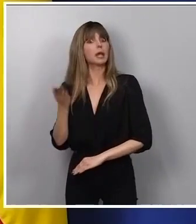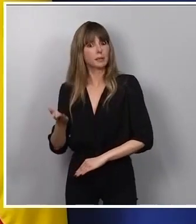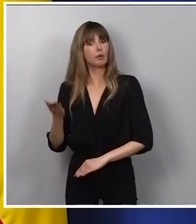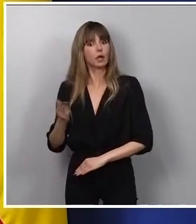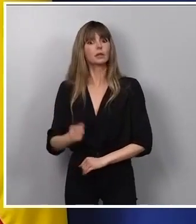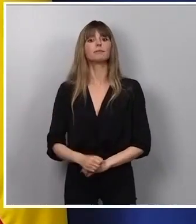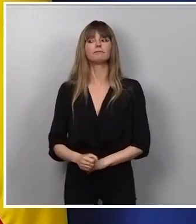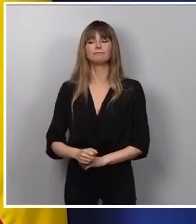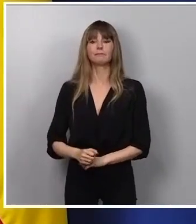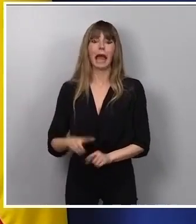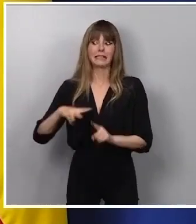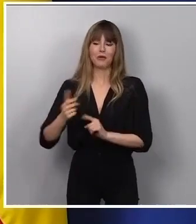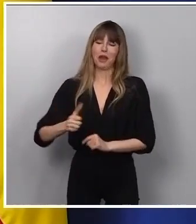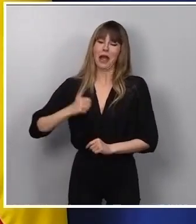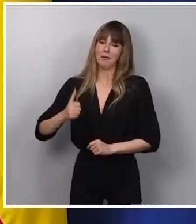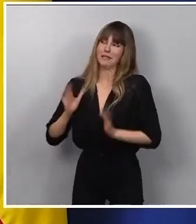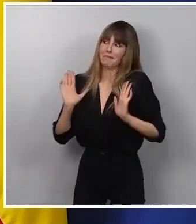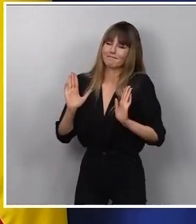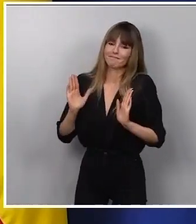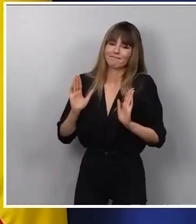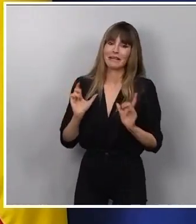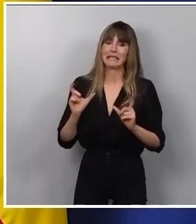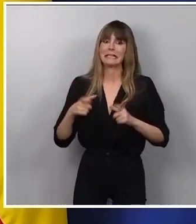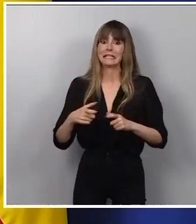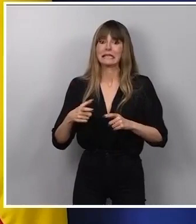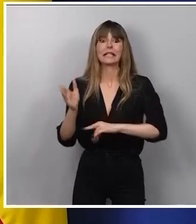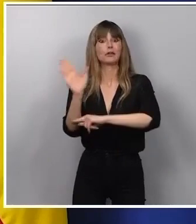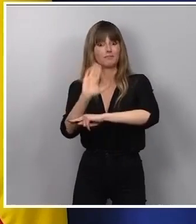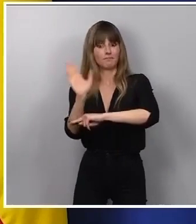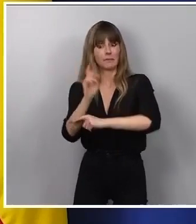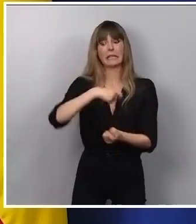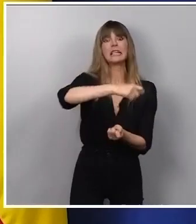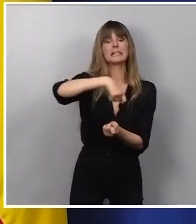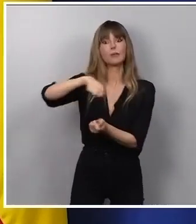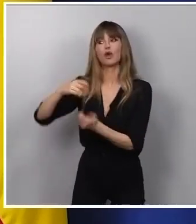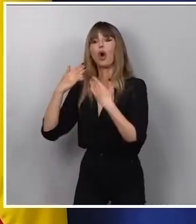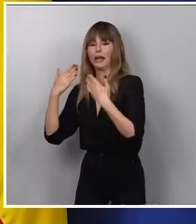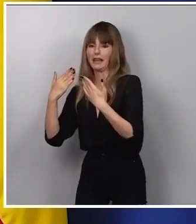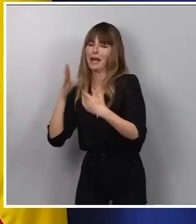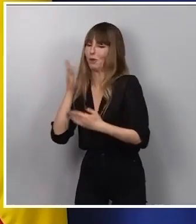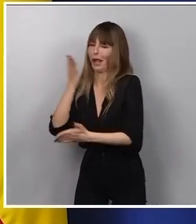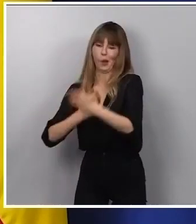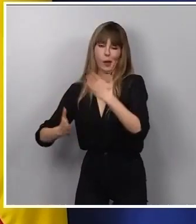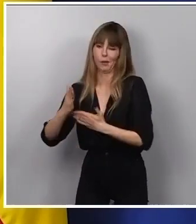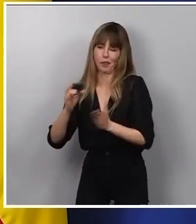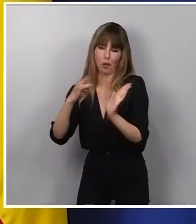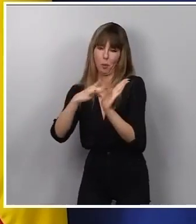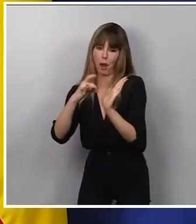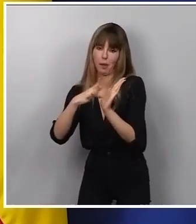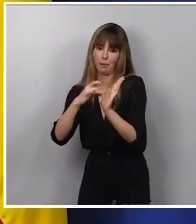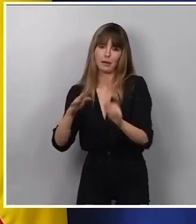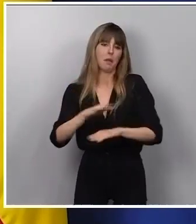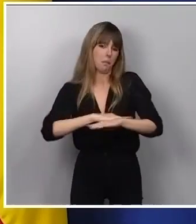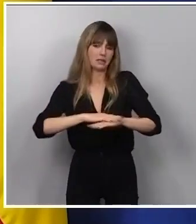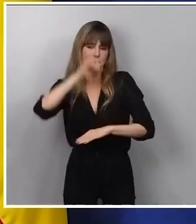aprovechar esta ocasión para darle las gracias al sector de la exhibición y de la distribución por la excelente colaboración que hemos tenido desde el